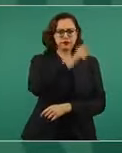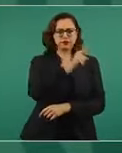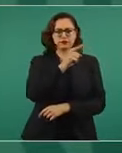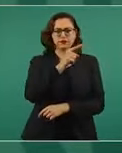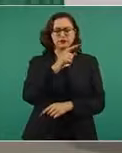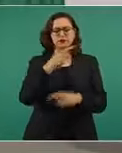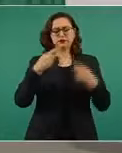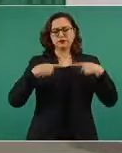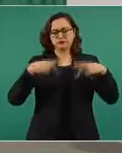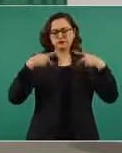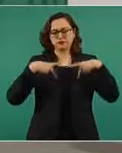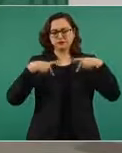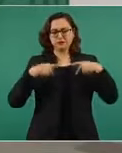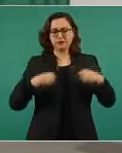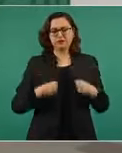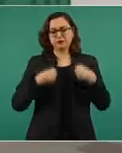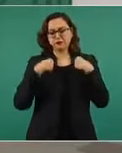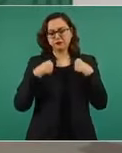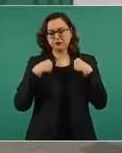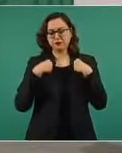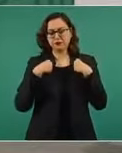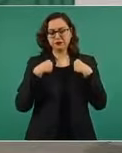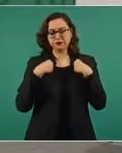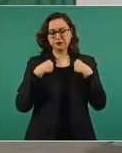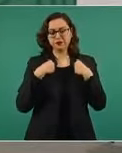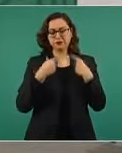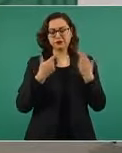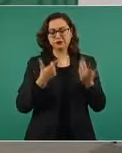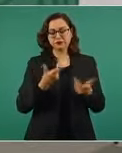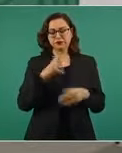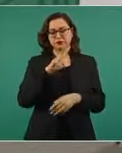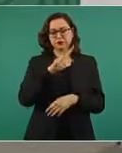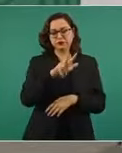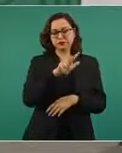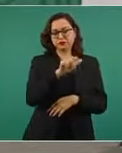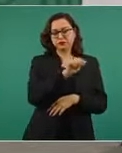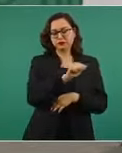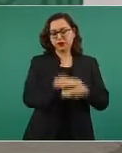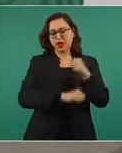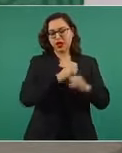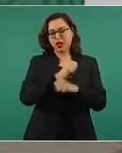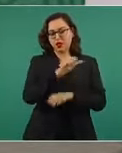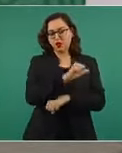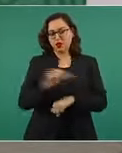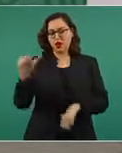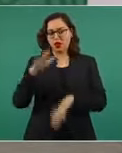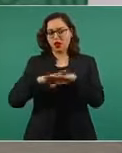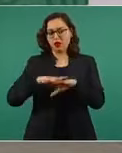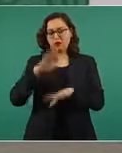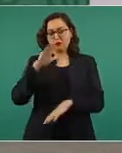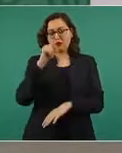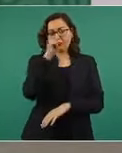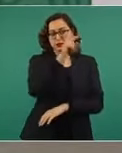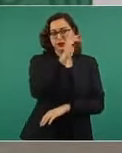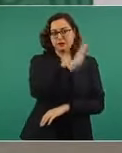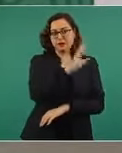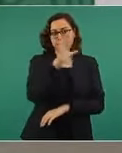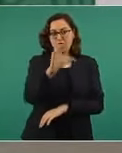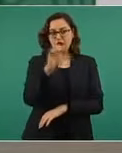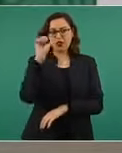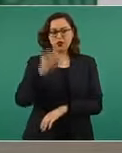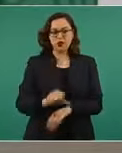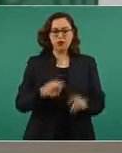todos sus habitantes de 18 años en adelante en Baja California. Hoy comenzamos